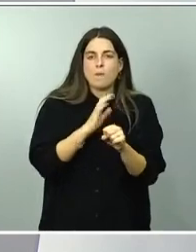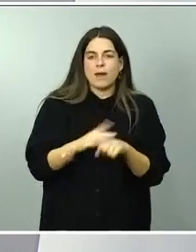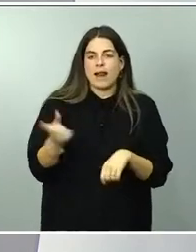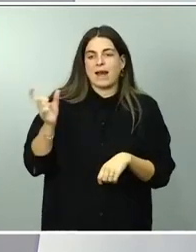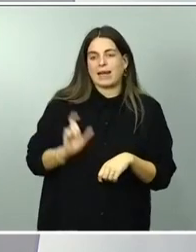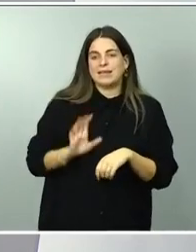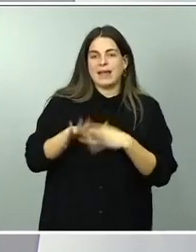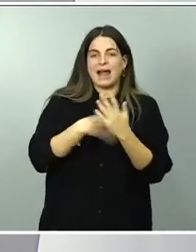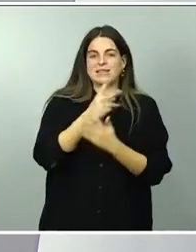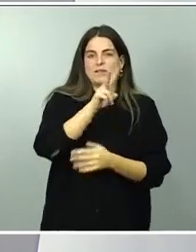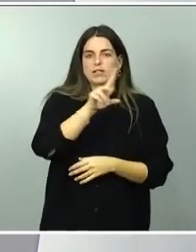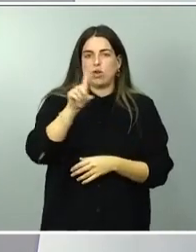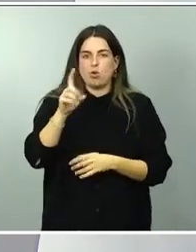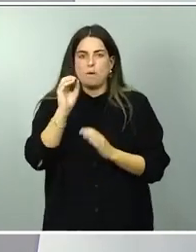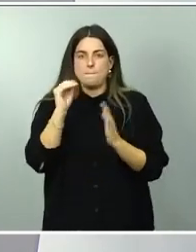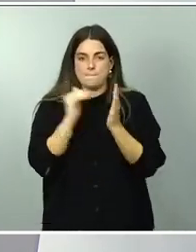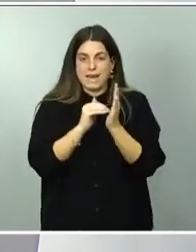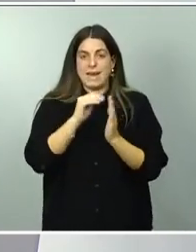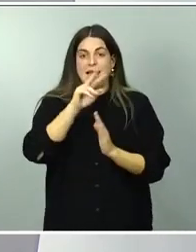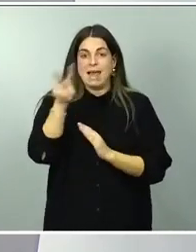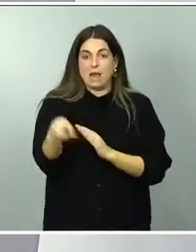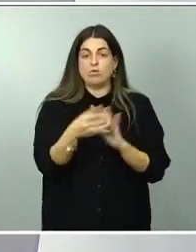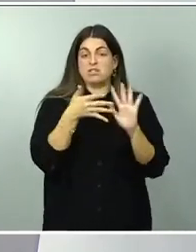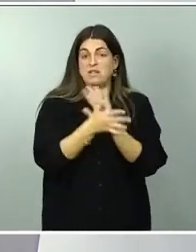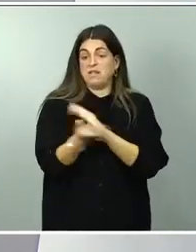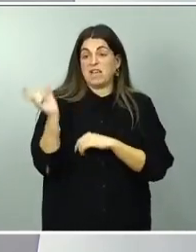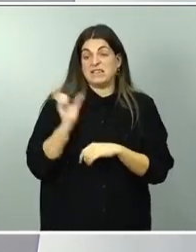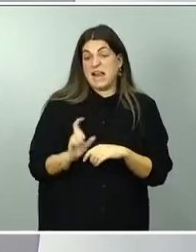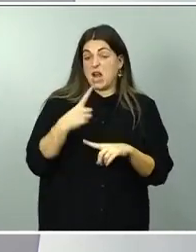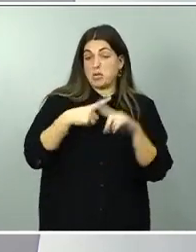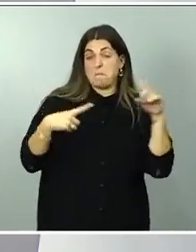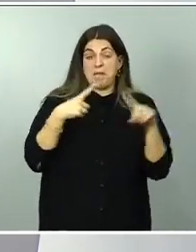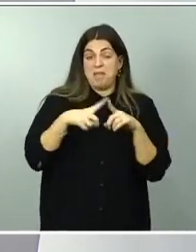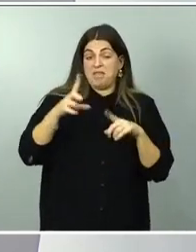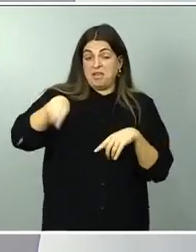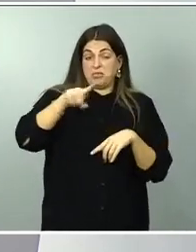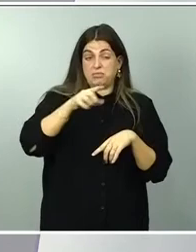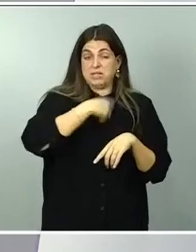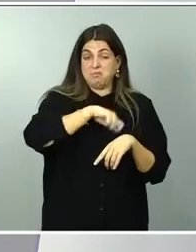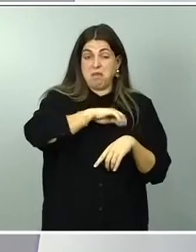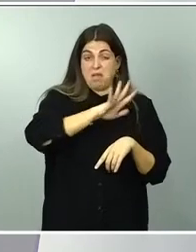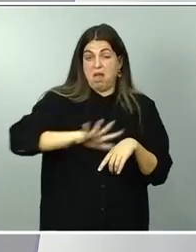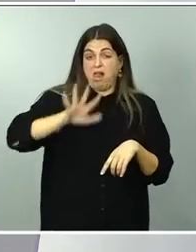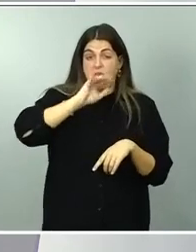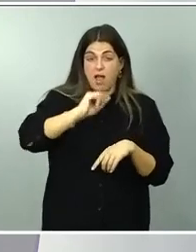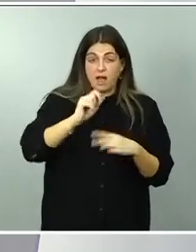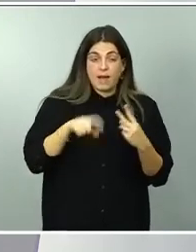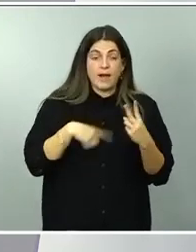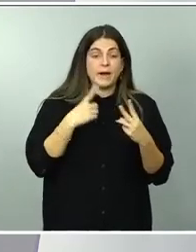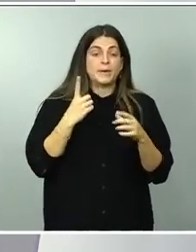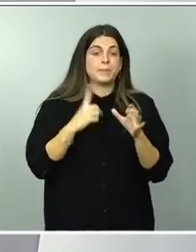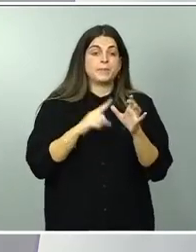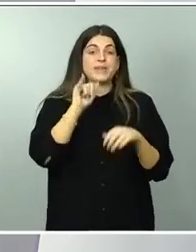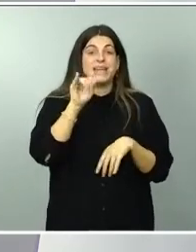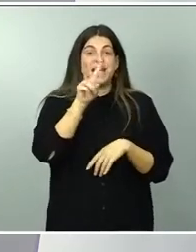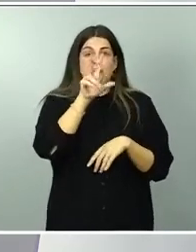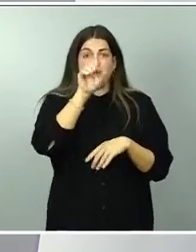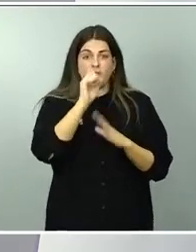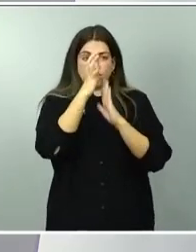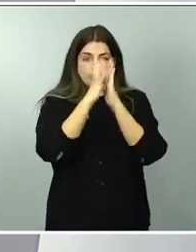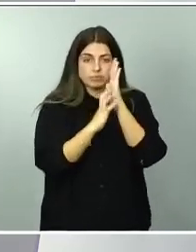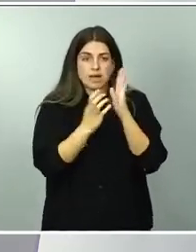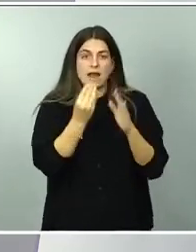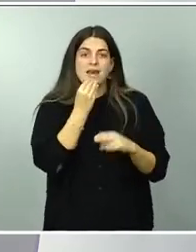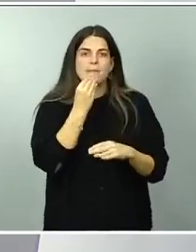.000 euros, que es el salario mediano que tenemos en nuestro país. La rebaja del IVA de los alimentos básicos de la sexta